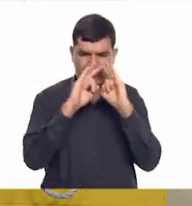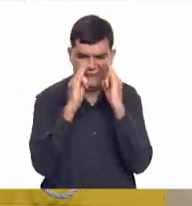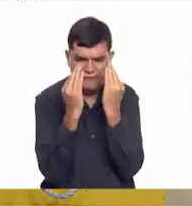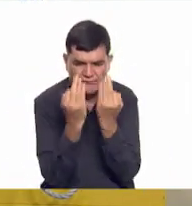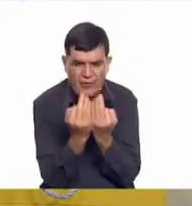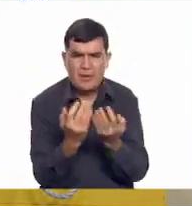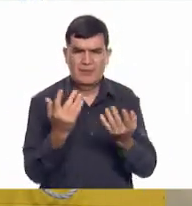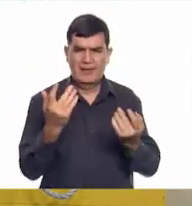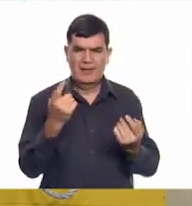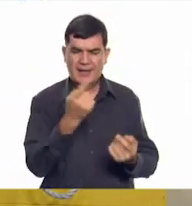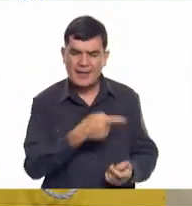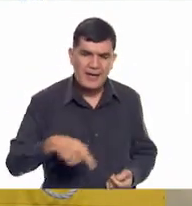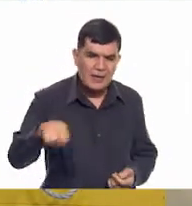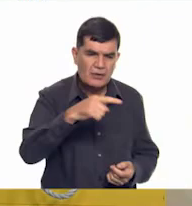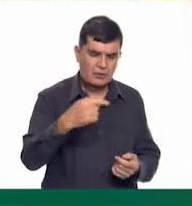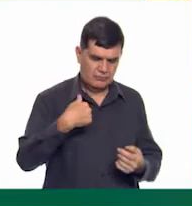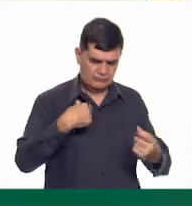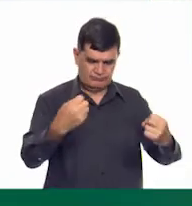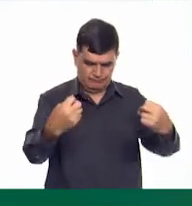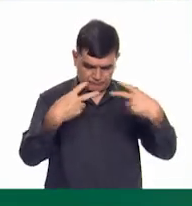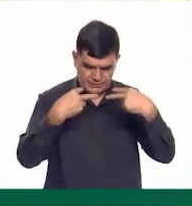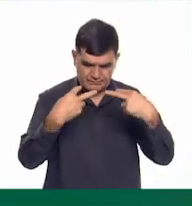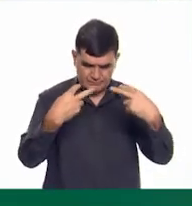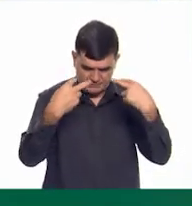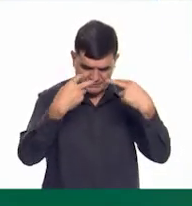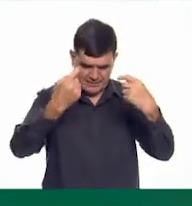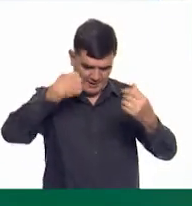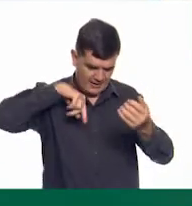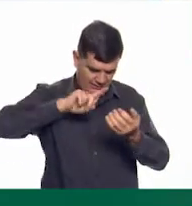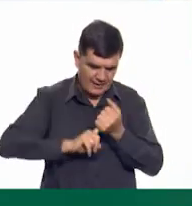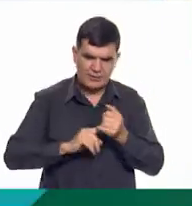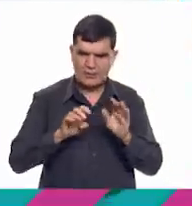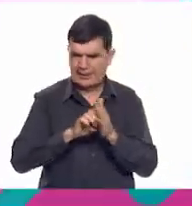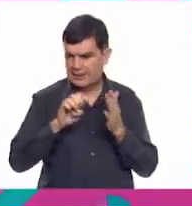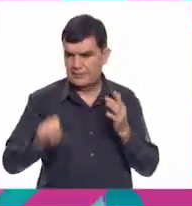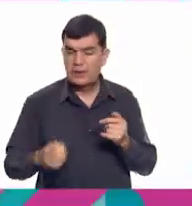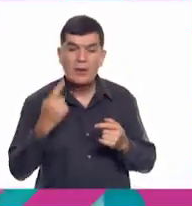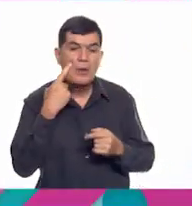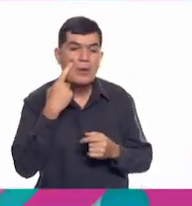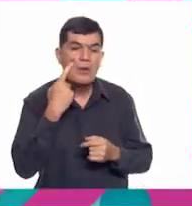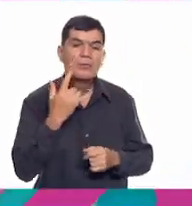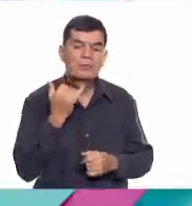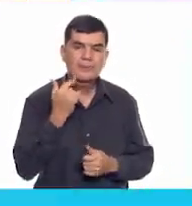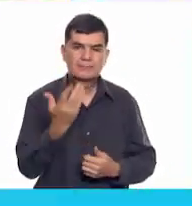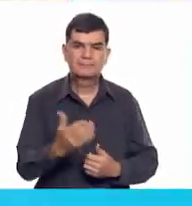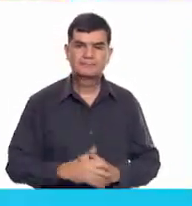en que nos vemos a nosotros mismos. A ver, vamos a verlo entonces.